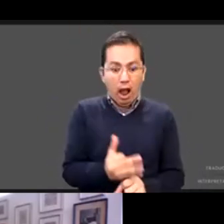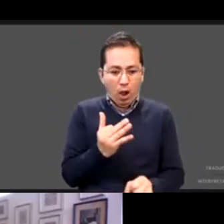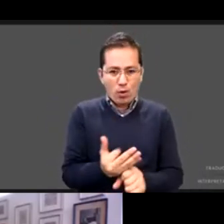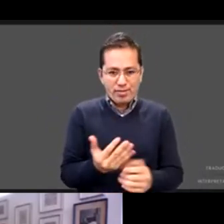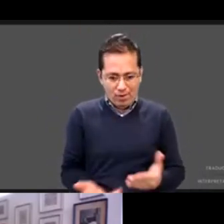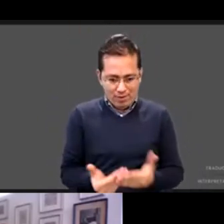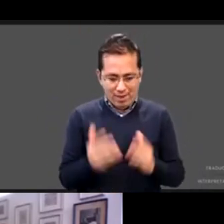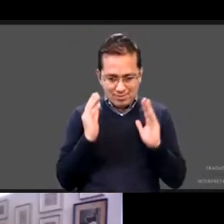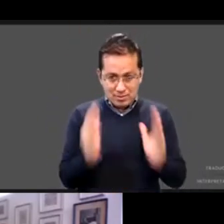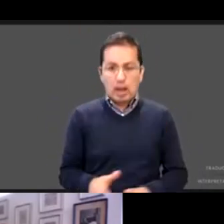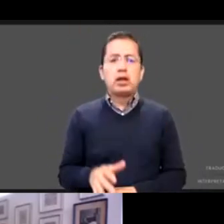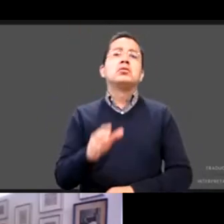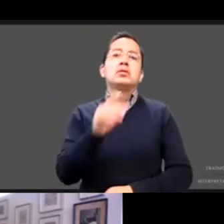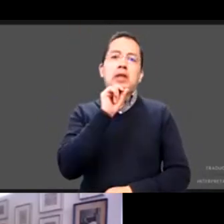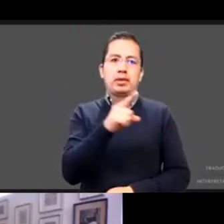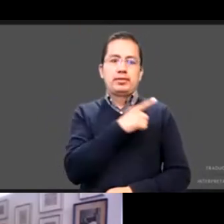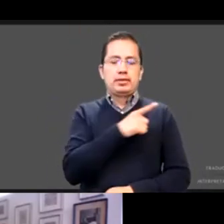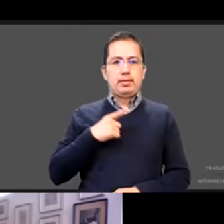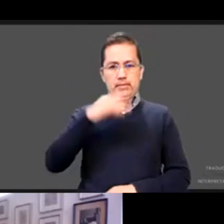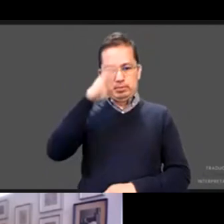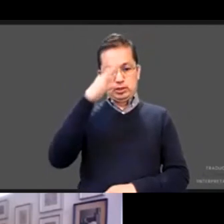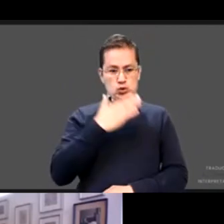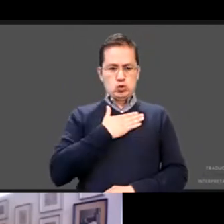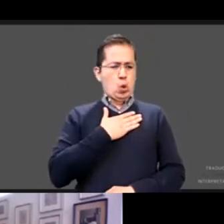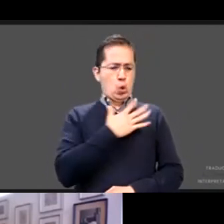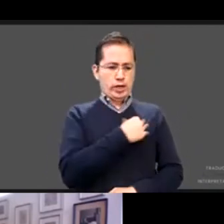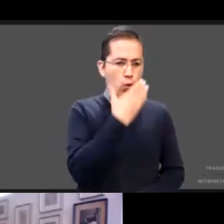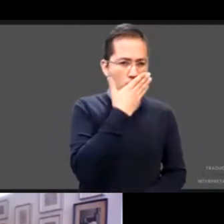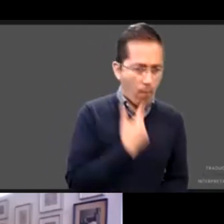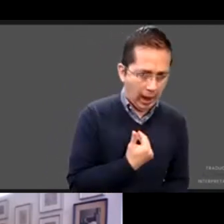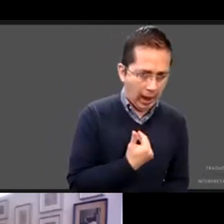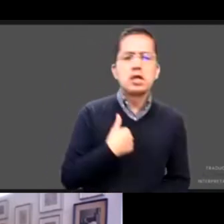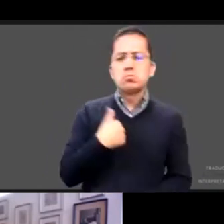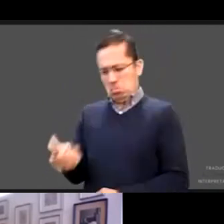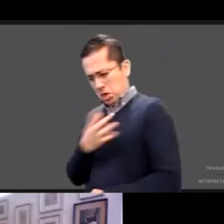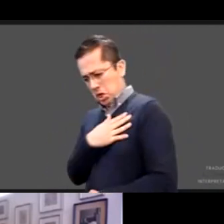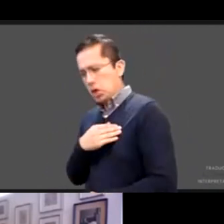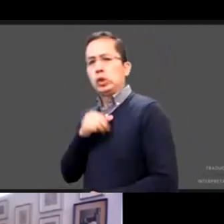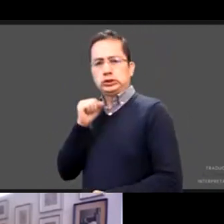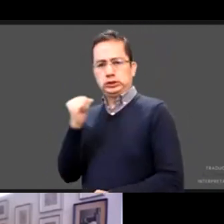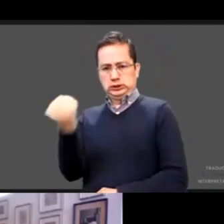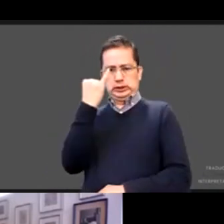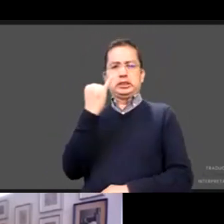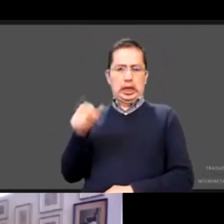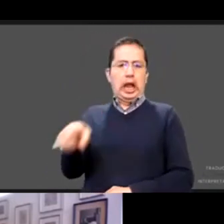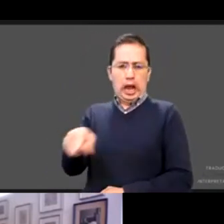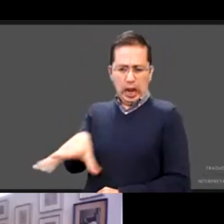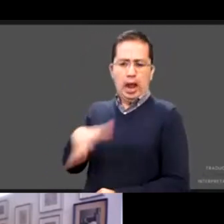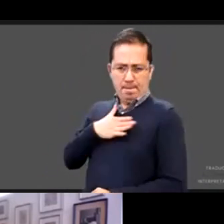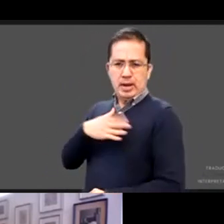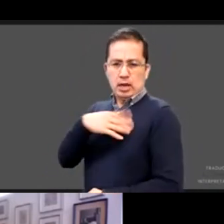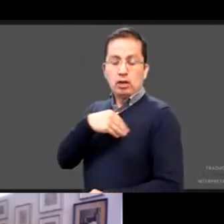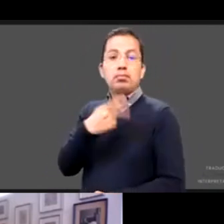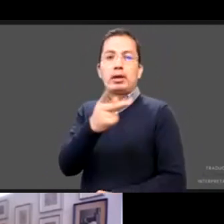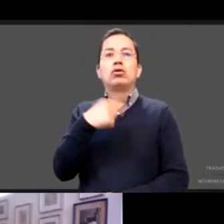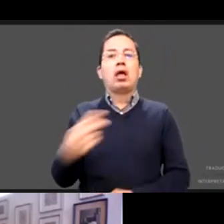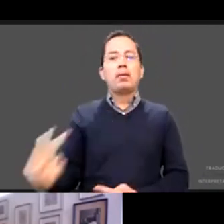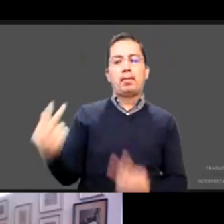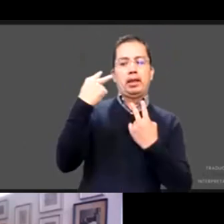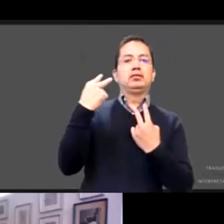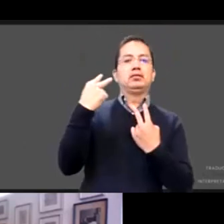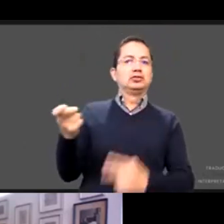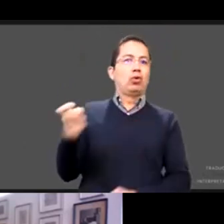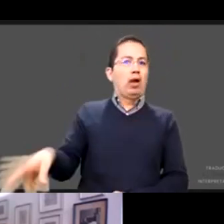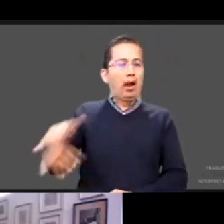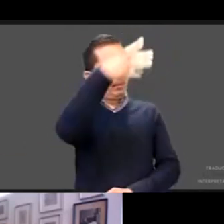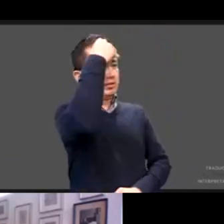en cada punto de contacto que tengo con algún niño que ve cómo me comporto está aprendiendo esa forma de comportamiento si yo tiro basura en la calle y un niño lo ve yo